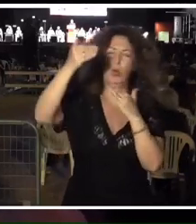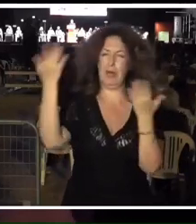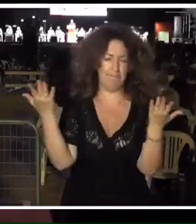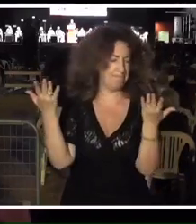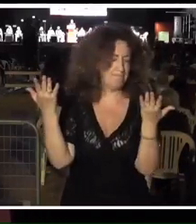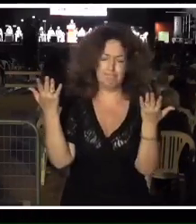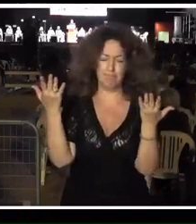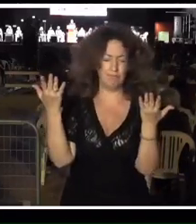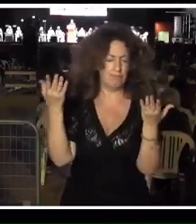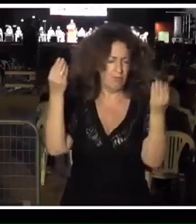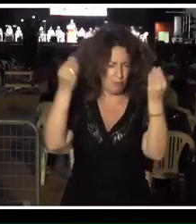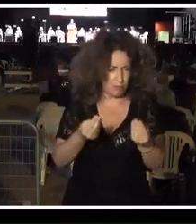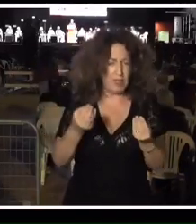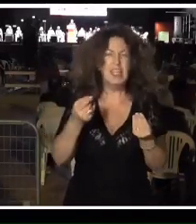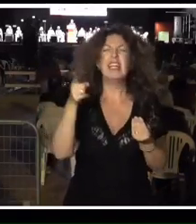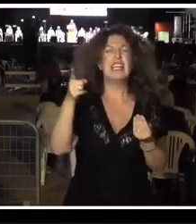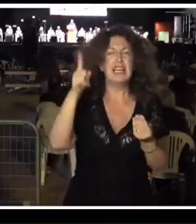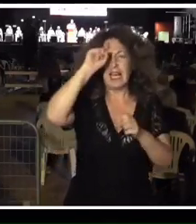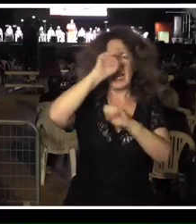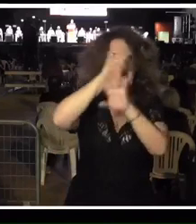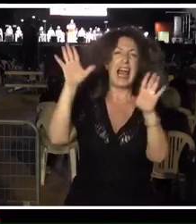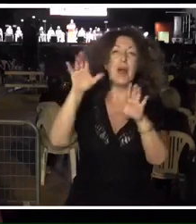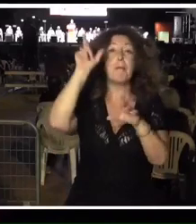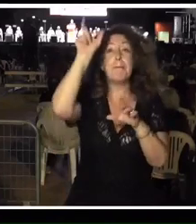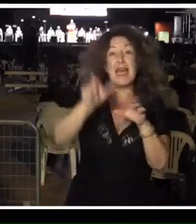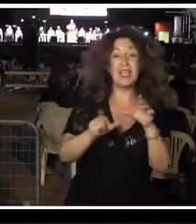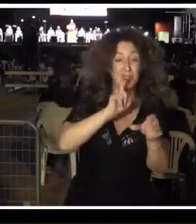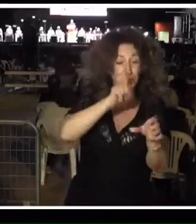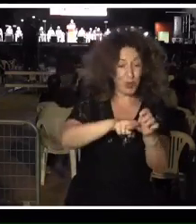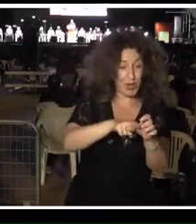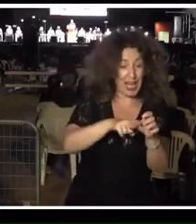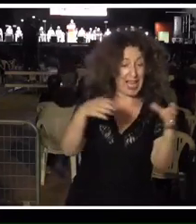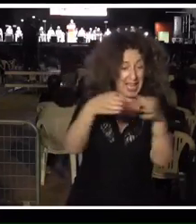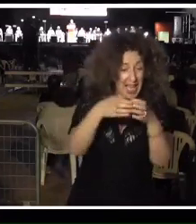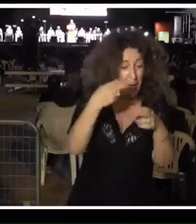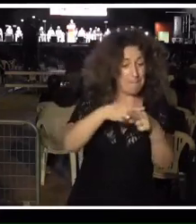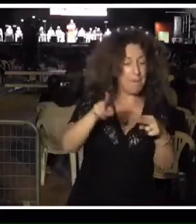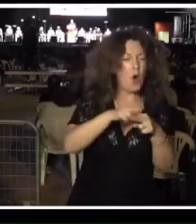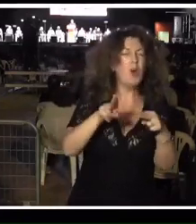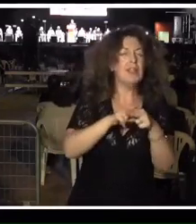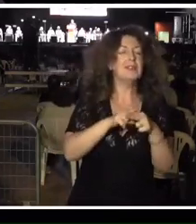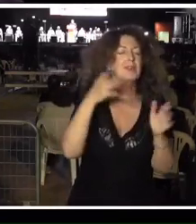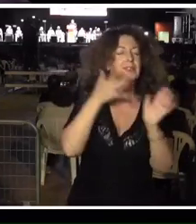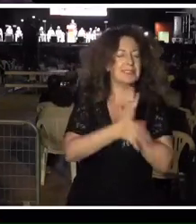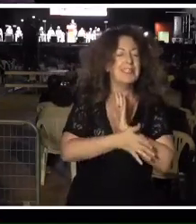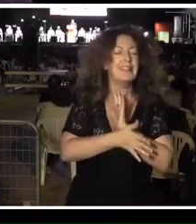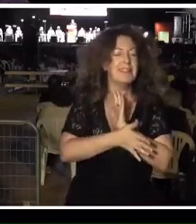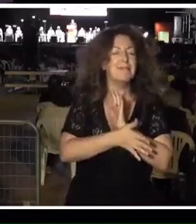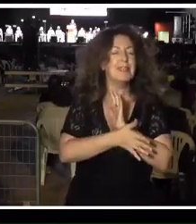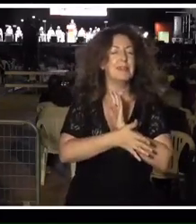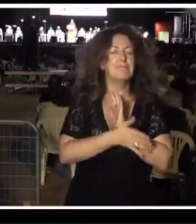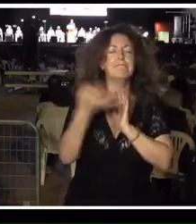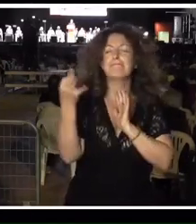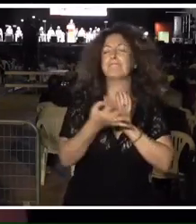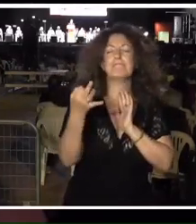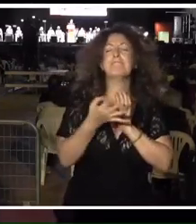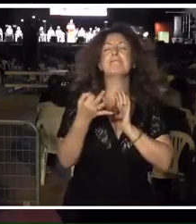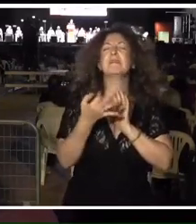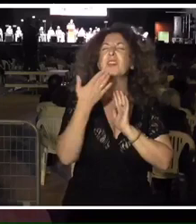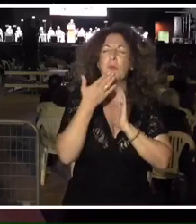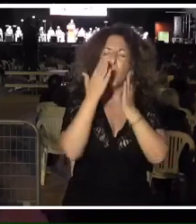que tenía claro que un militante es un militante en la práctica política clásica, pero también y sobre todo